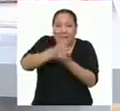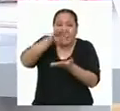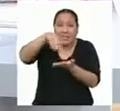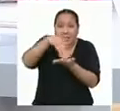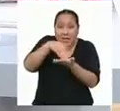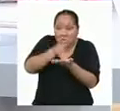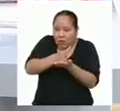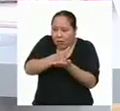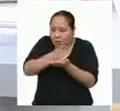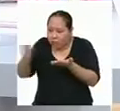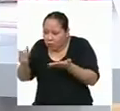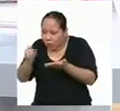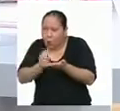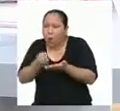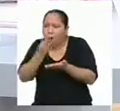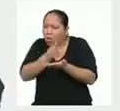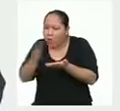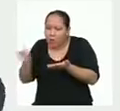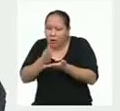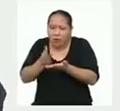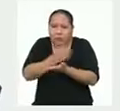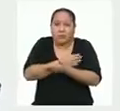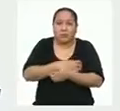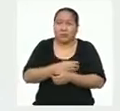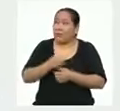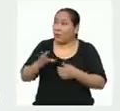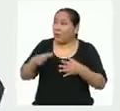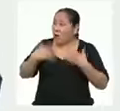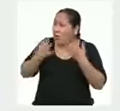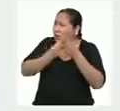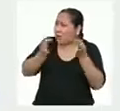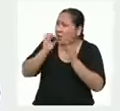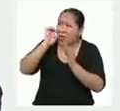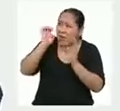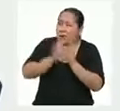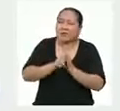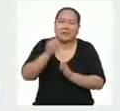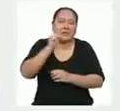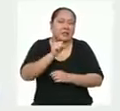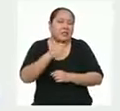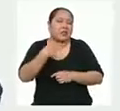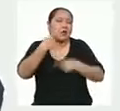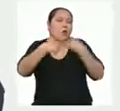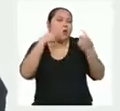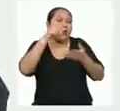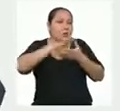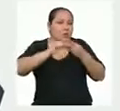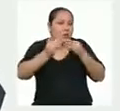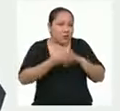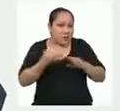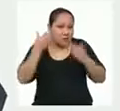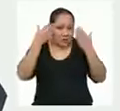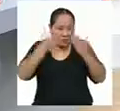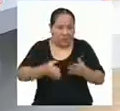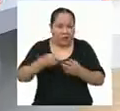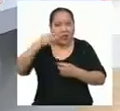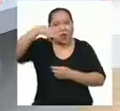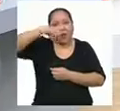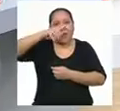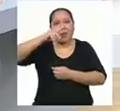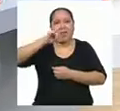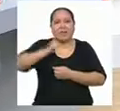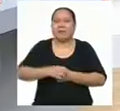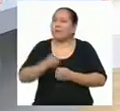media. ¿Puede explicar con algún ejemplo, profe? Claro. Se me ocurre que te puedo contar una historia con respecto a las medidas.